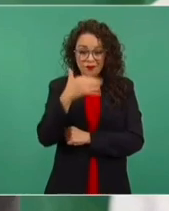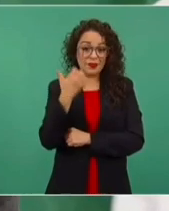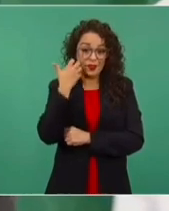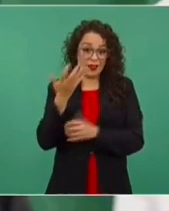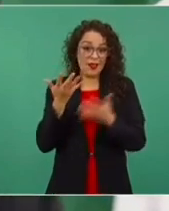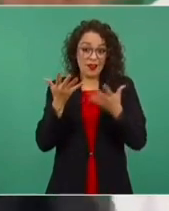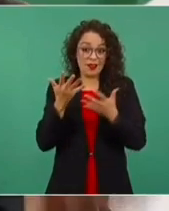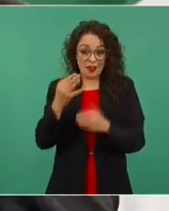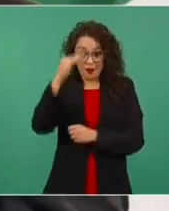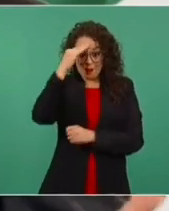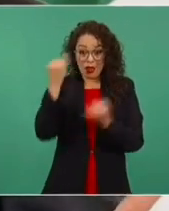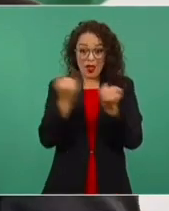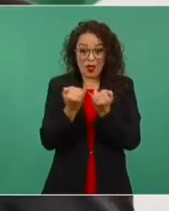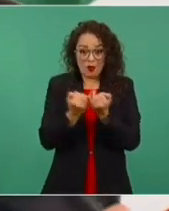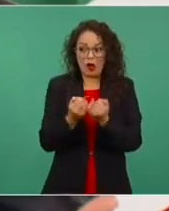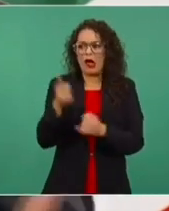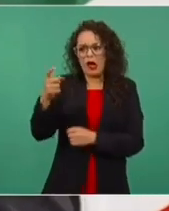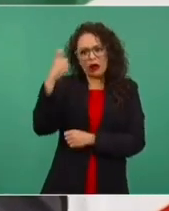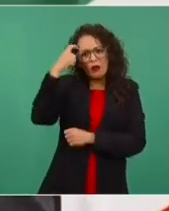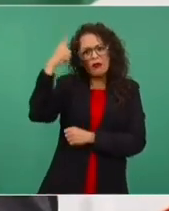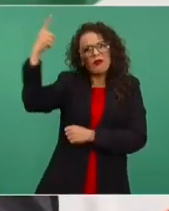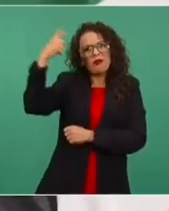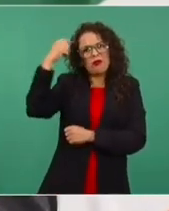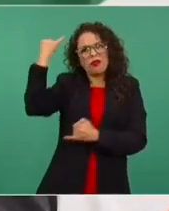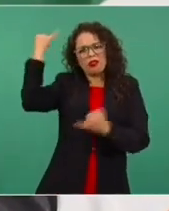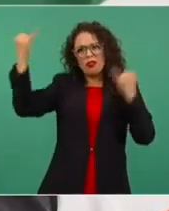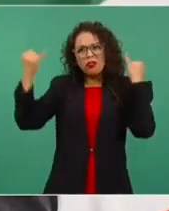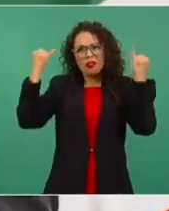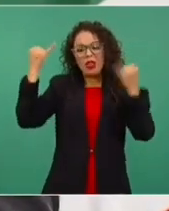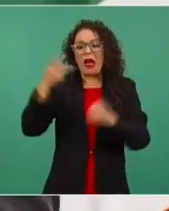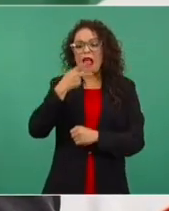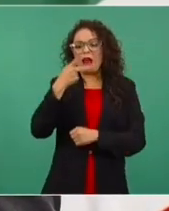que hasta inventan cosas.